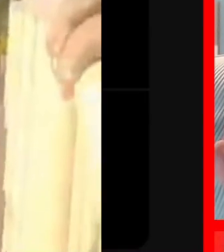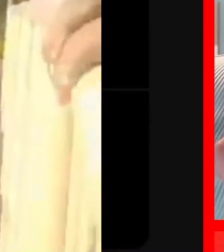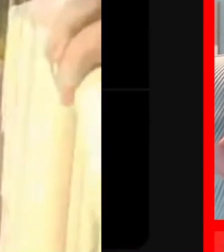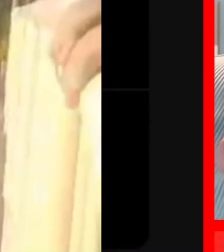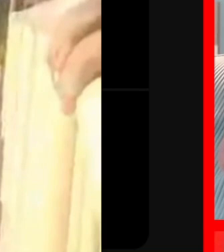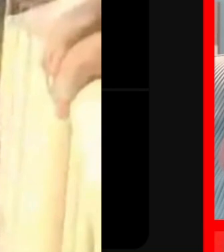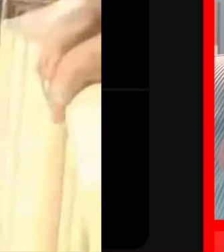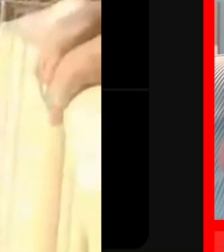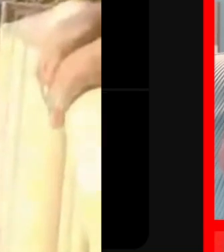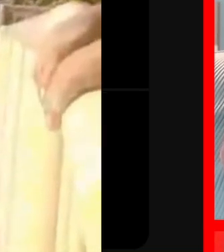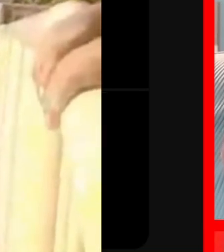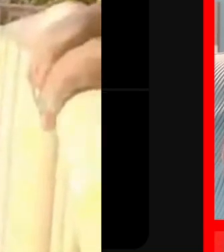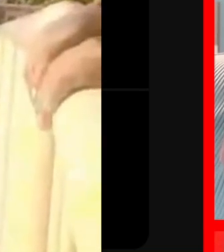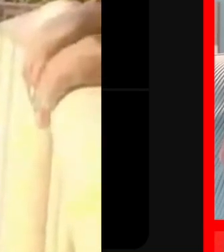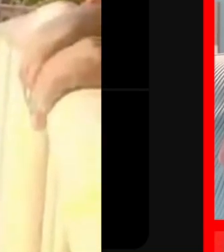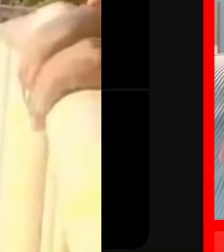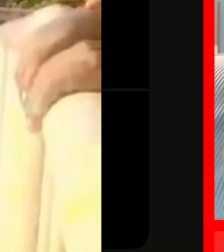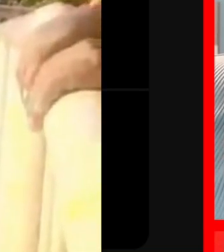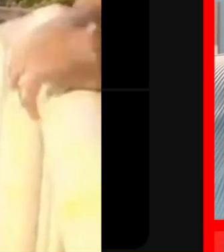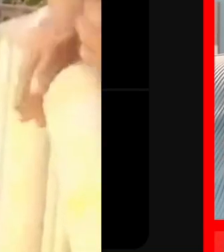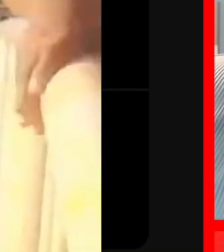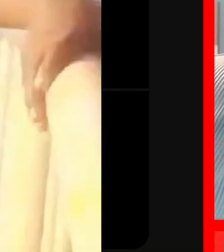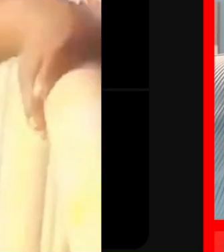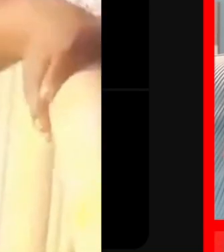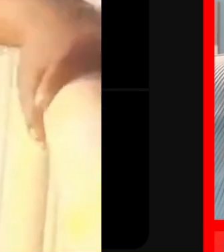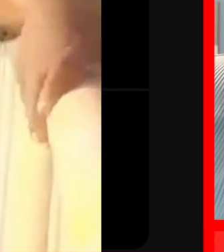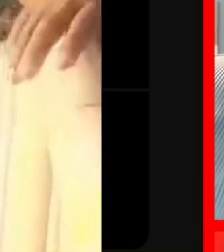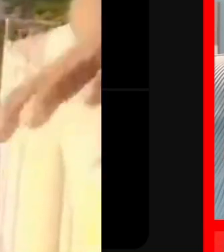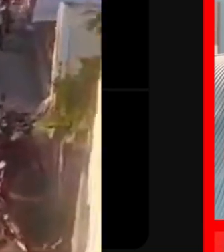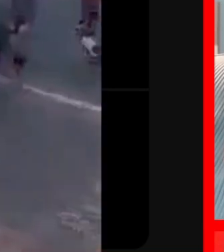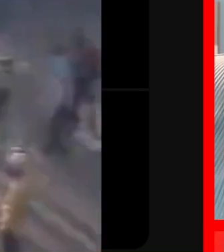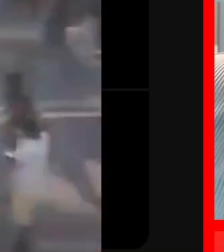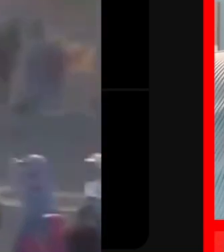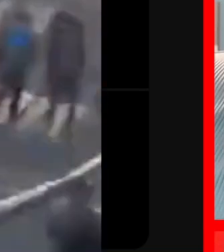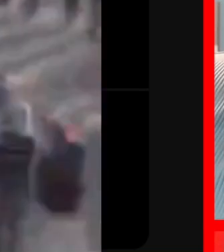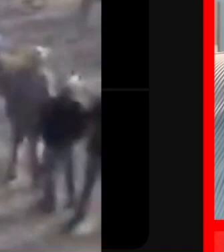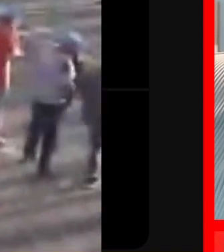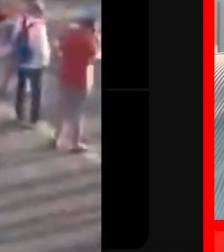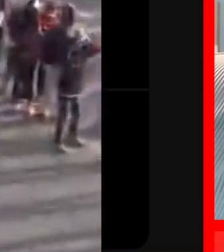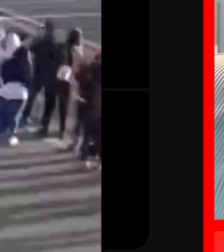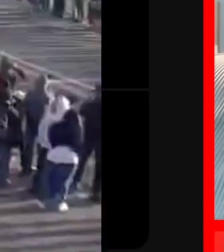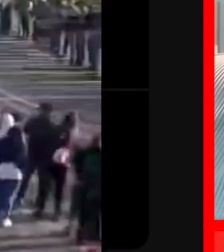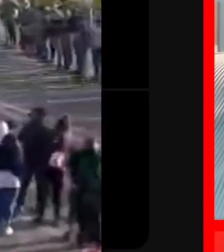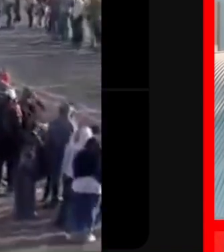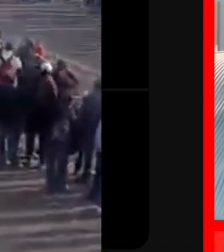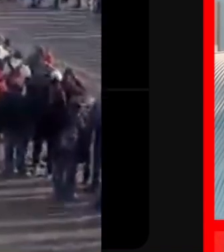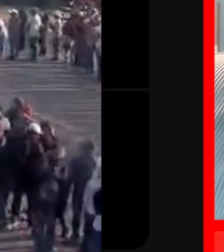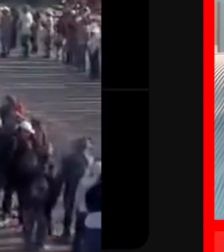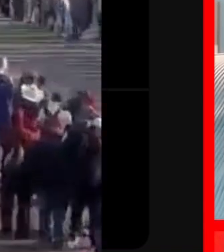que es lo que está ocurriendo, porque los medios de comunicación chayoteros, los medios de comunicación